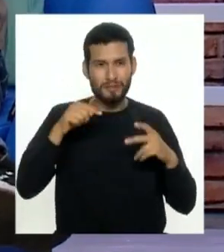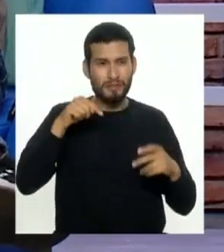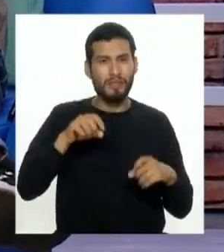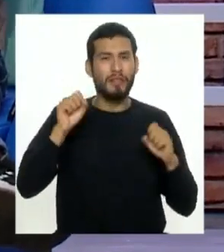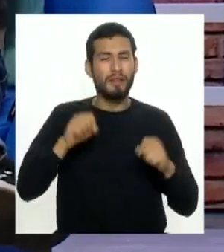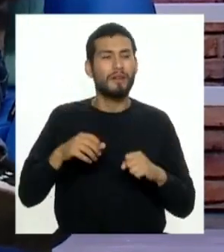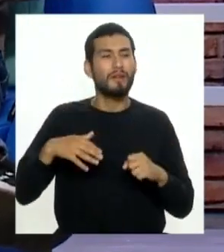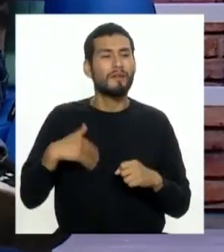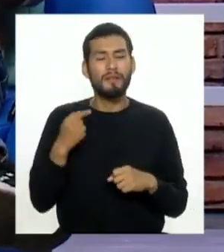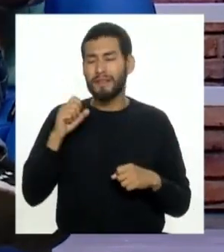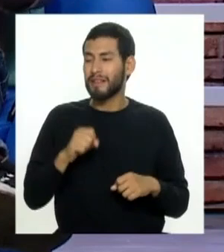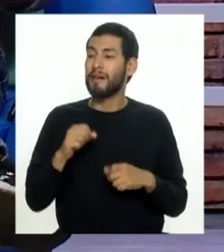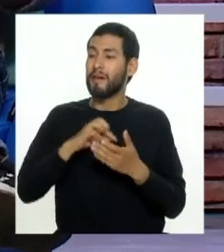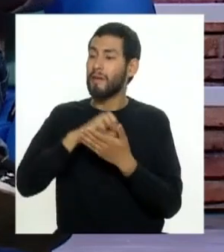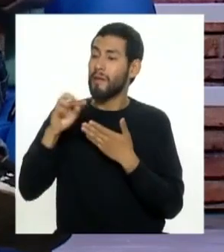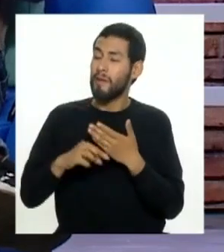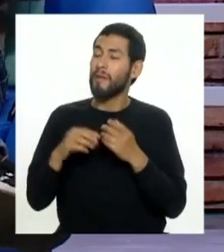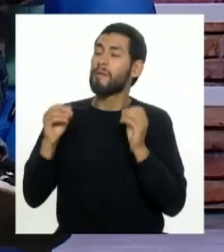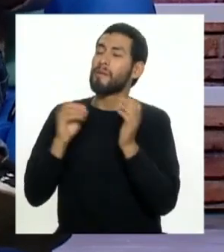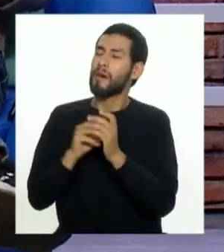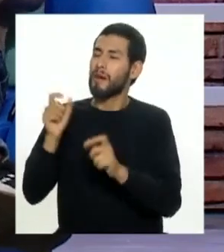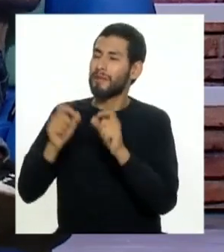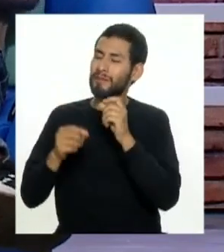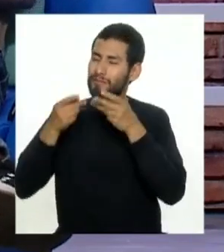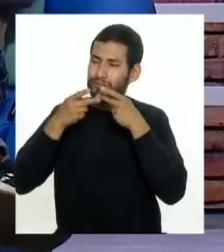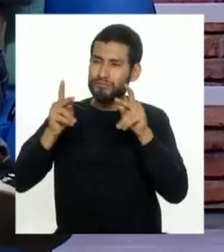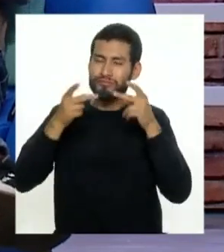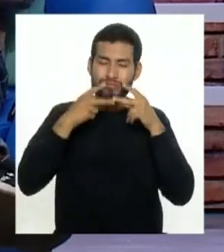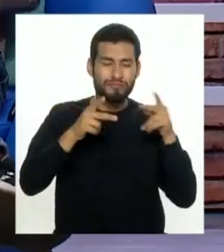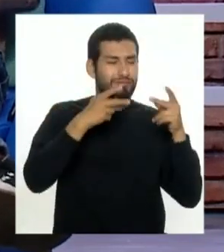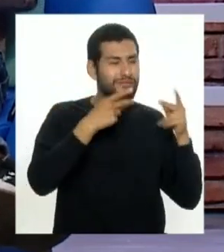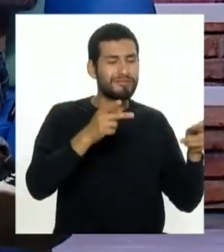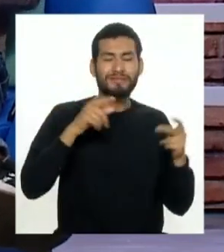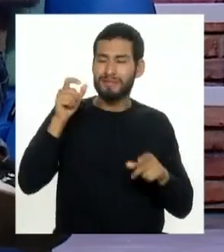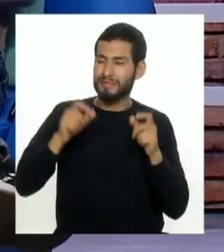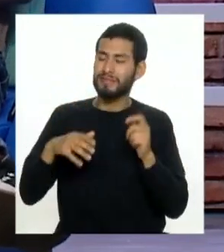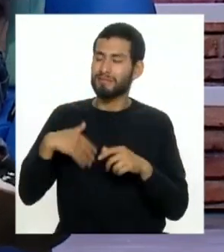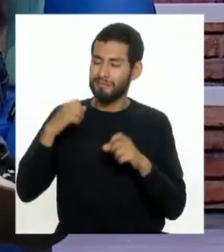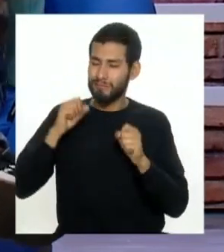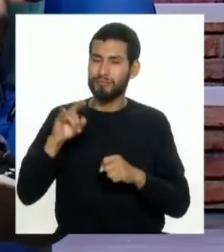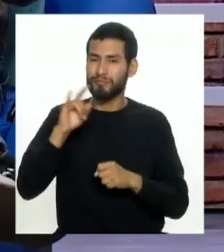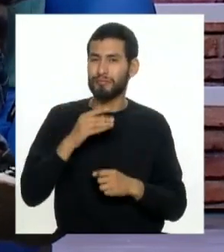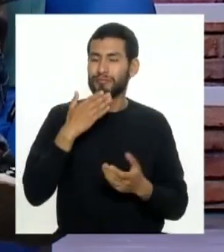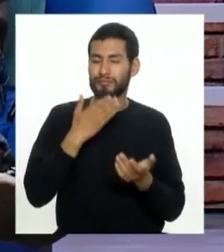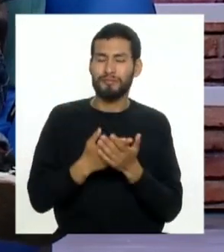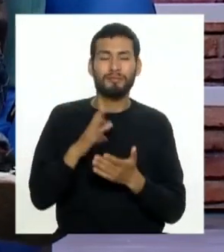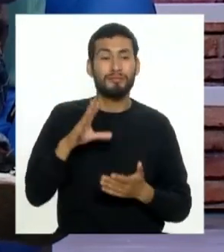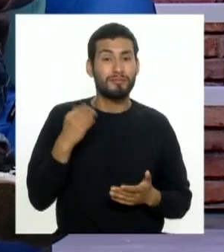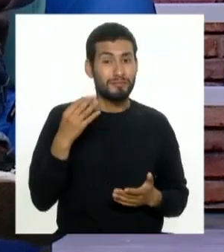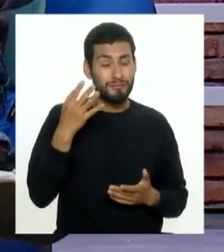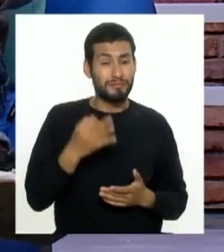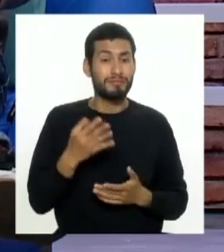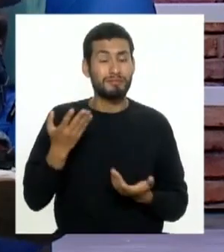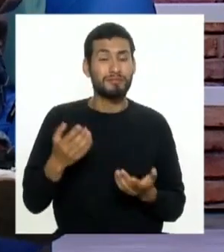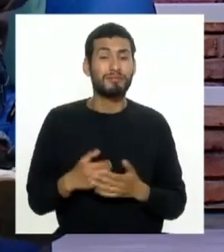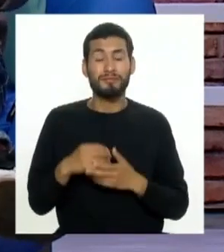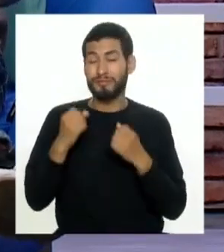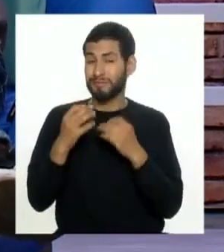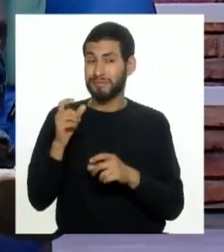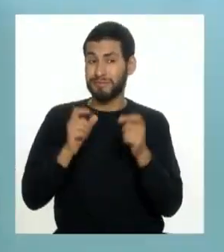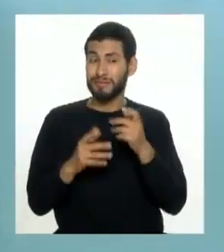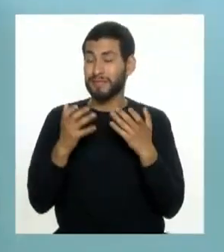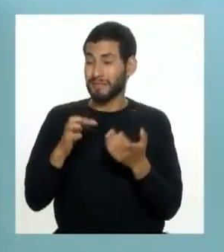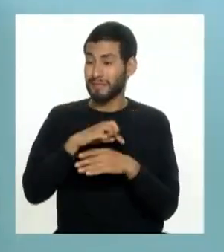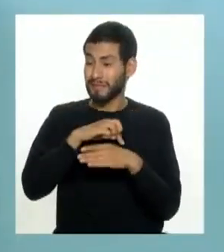estos programas lleguen a más personas y que más personas pueden darle gran utilidad porque sin duda la gran mayoría de gente quiere